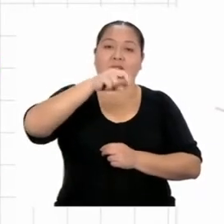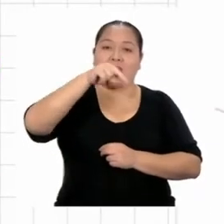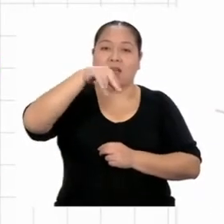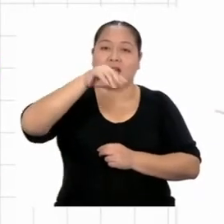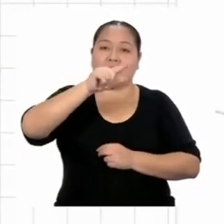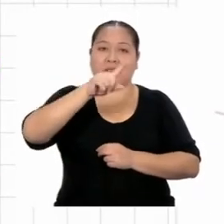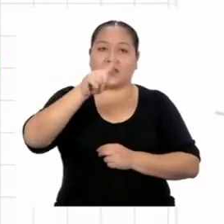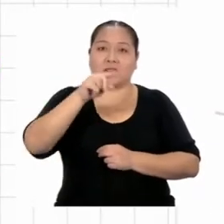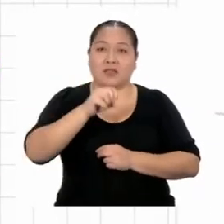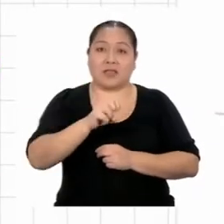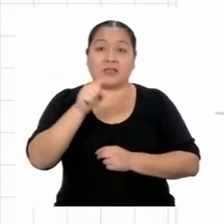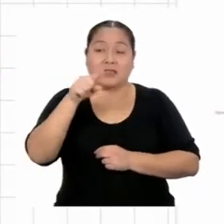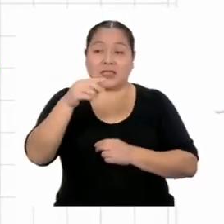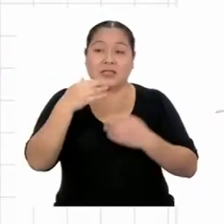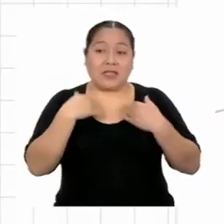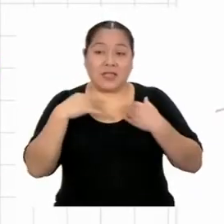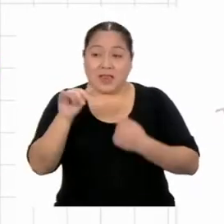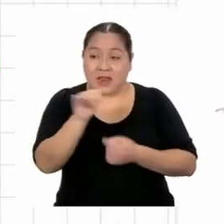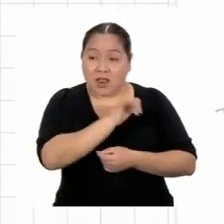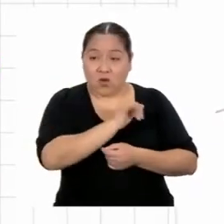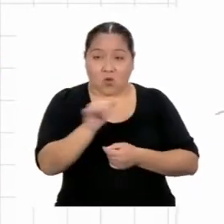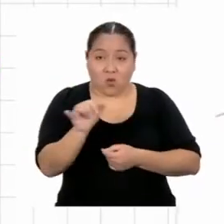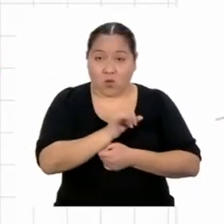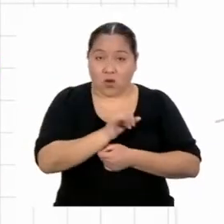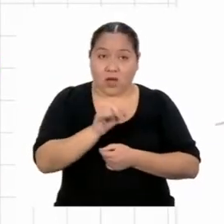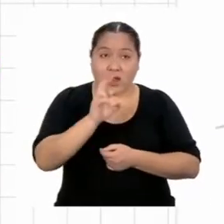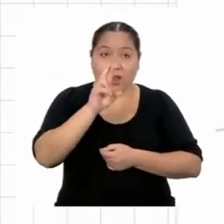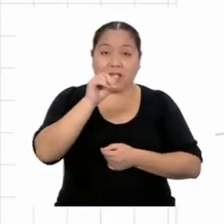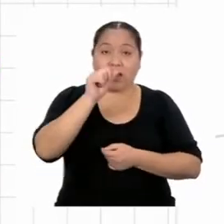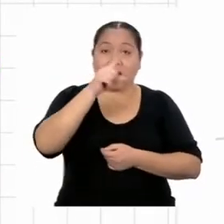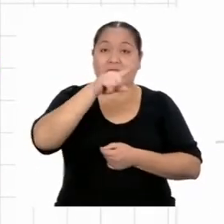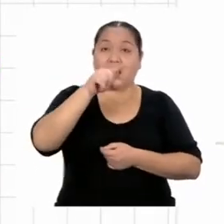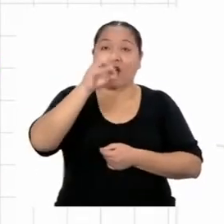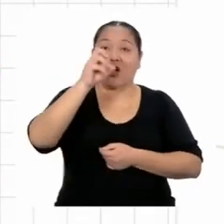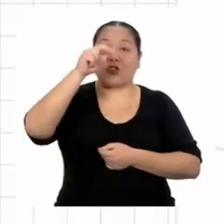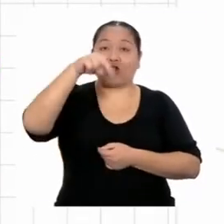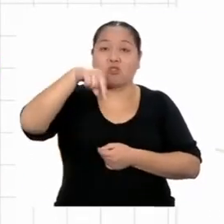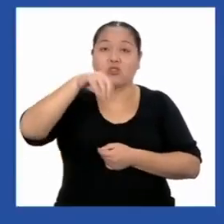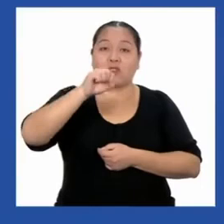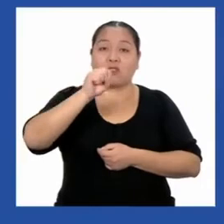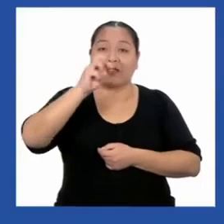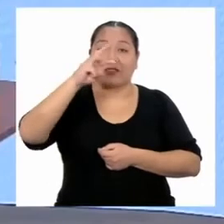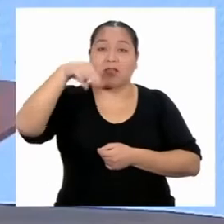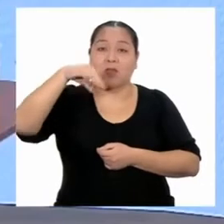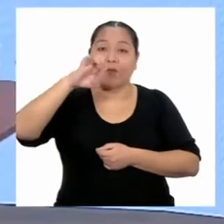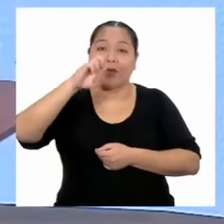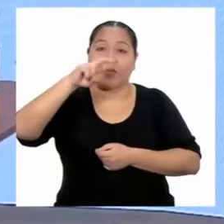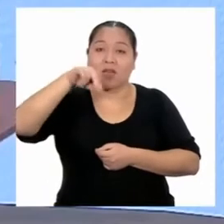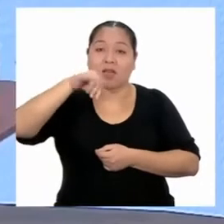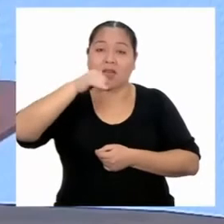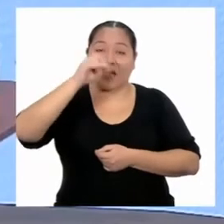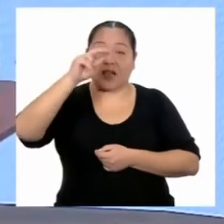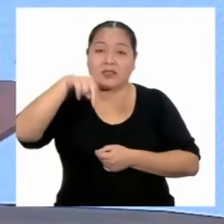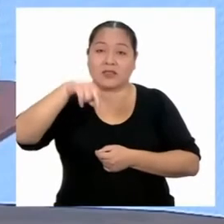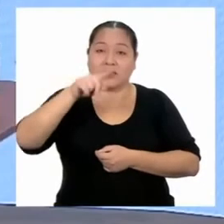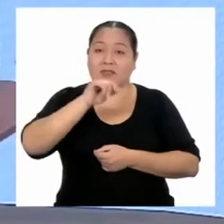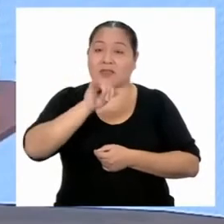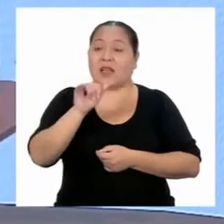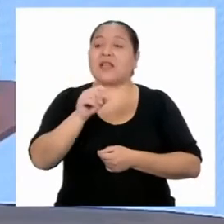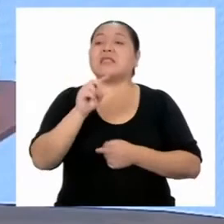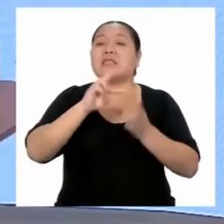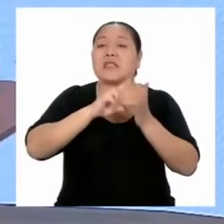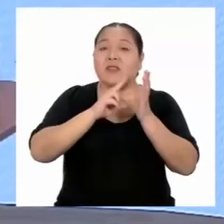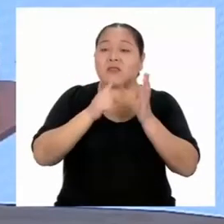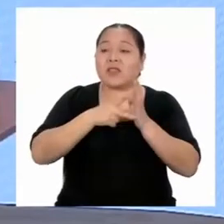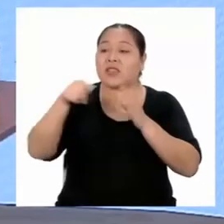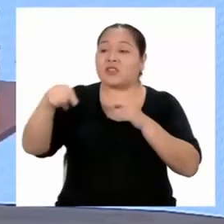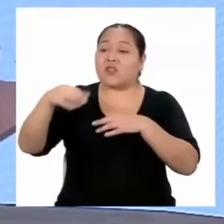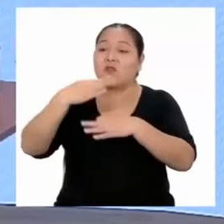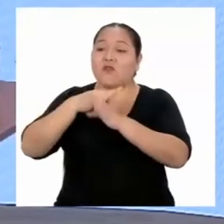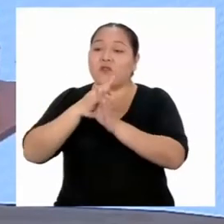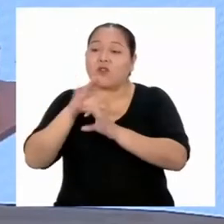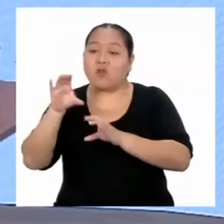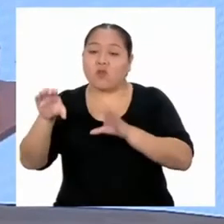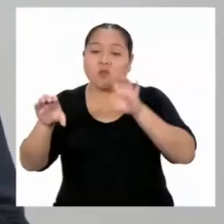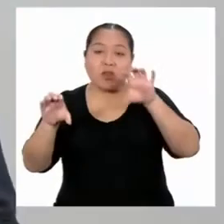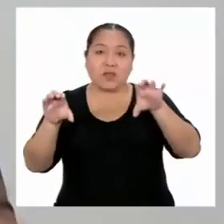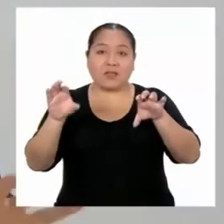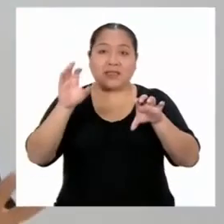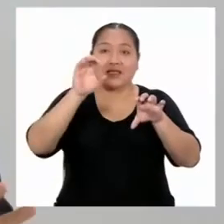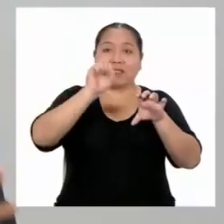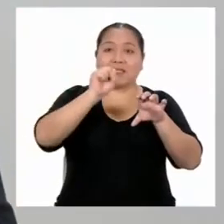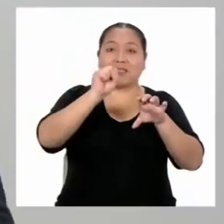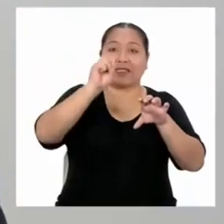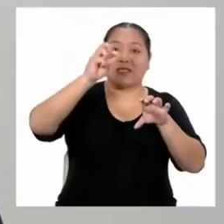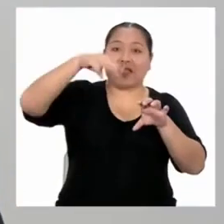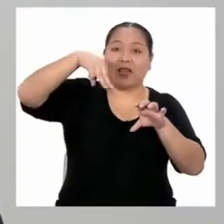la misma razón de semejanza, serán figuras semejantes. ¿Y esto sucede con todos los triángulos semejantes?